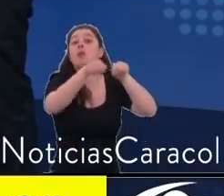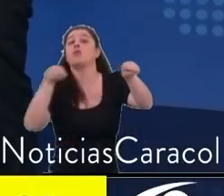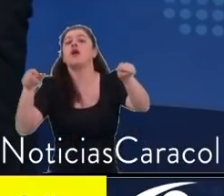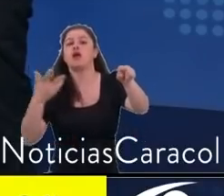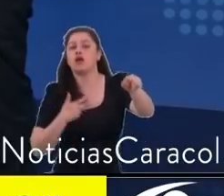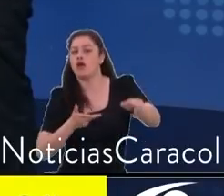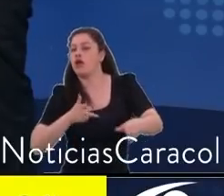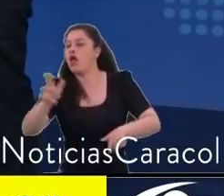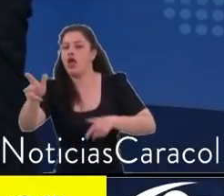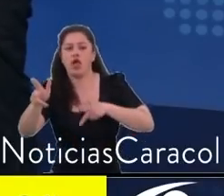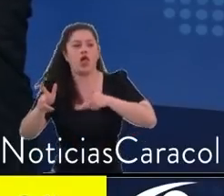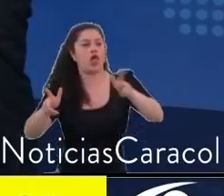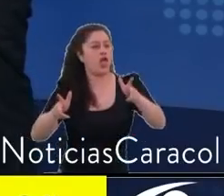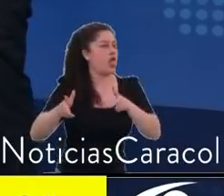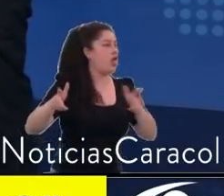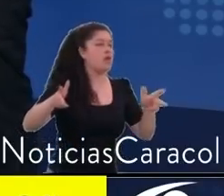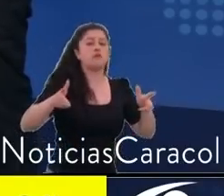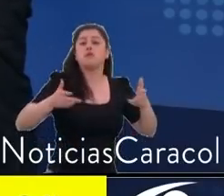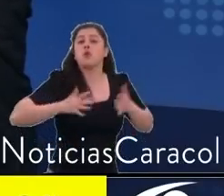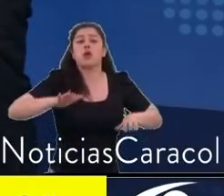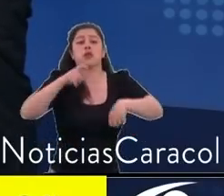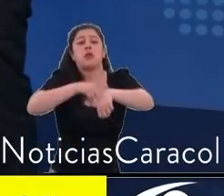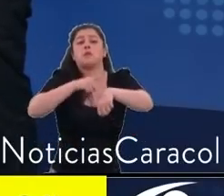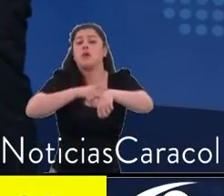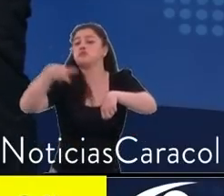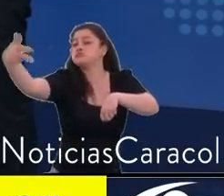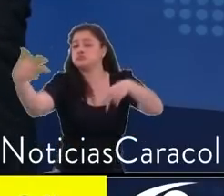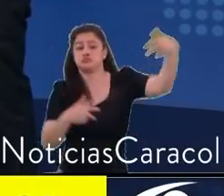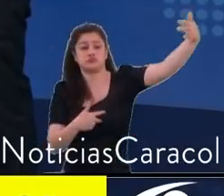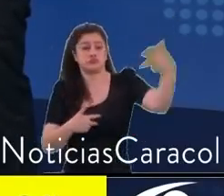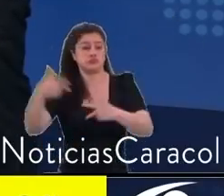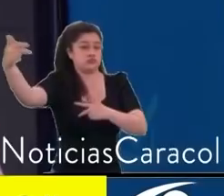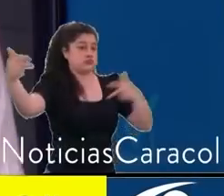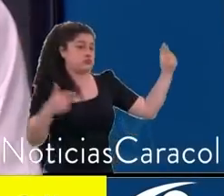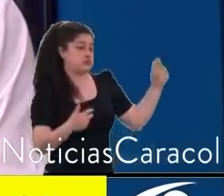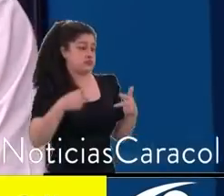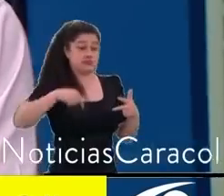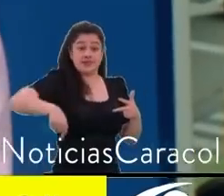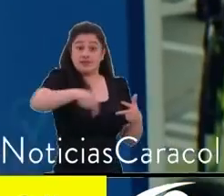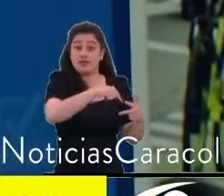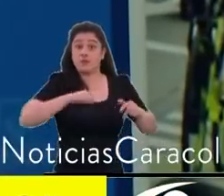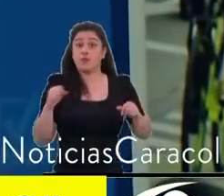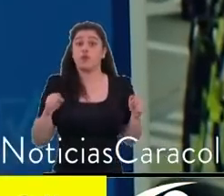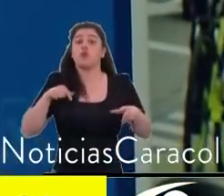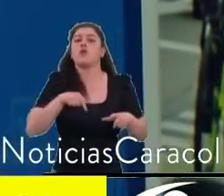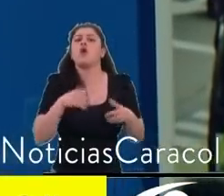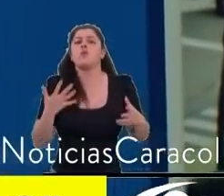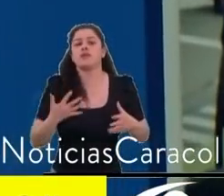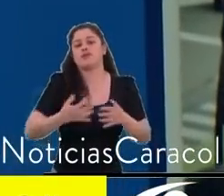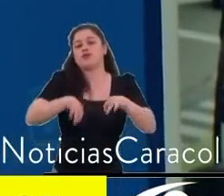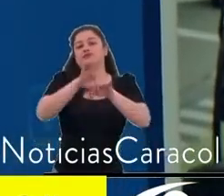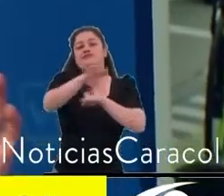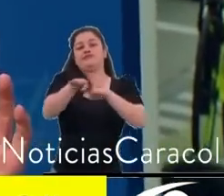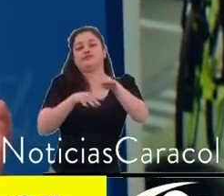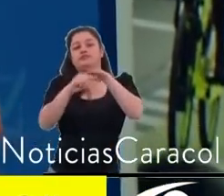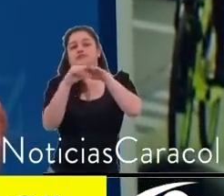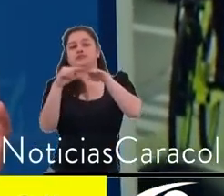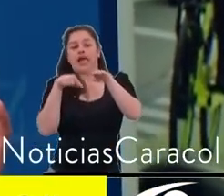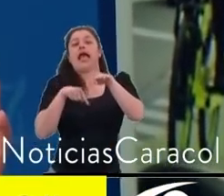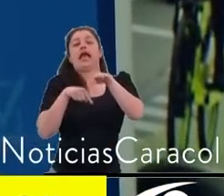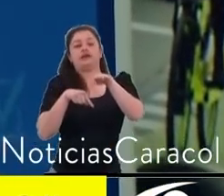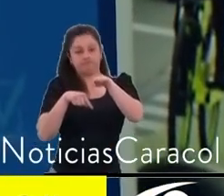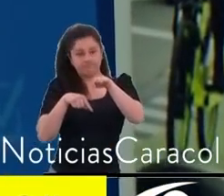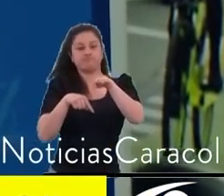de Tunja o de Bucaramanga o de la Costa Caribe y entró por el norte, va a haber pico y placa. ¿Qué quiere decir? Si su merced madruga y se viene